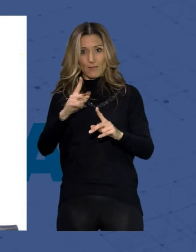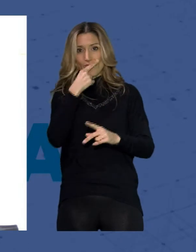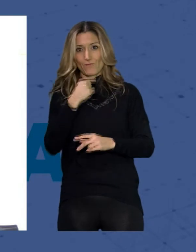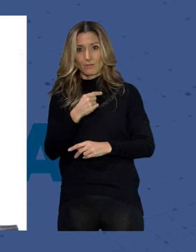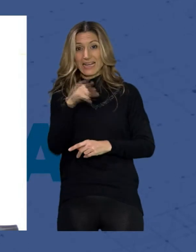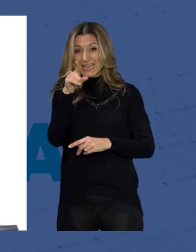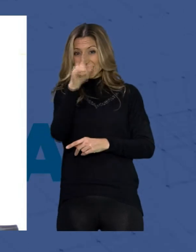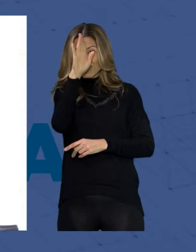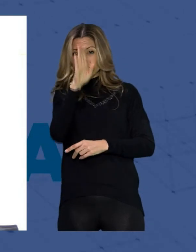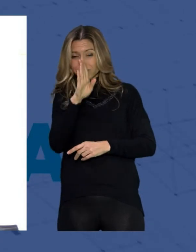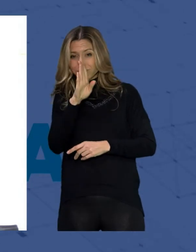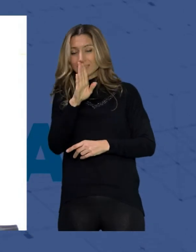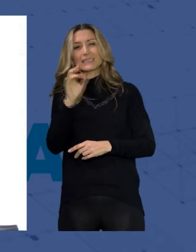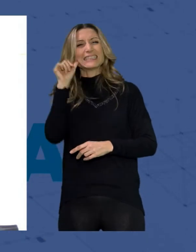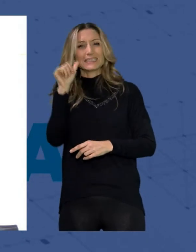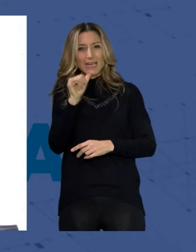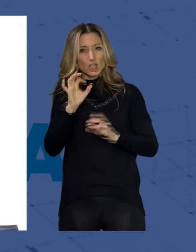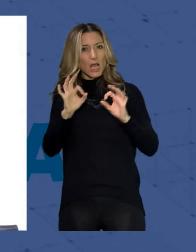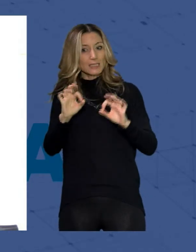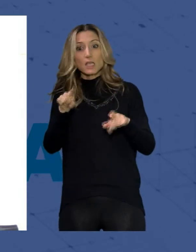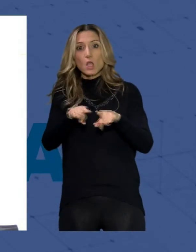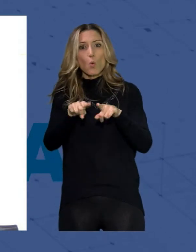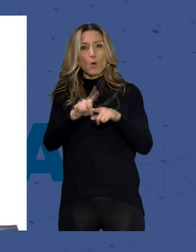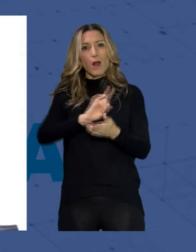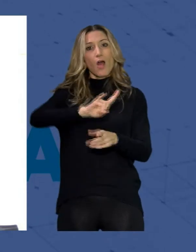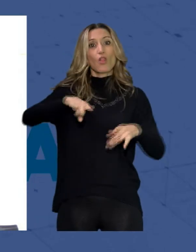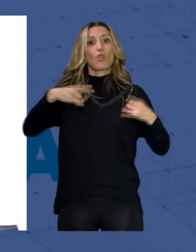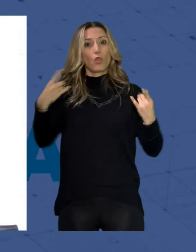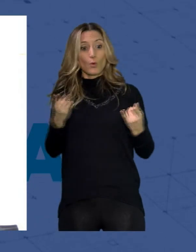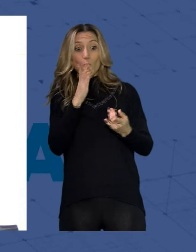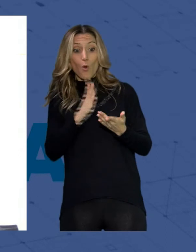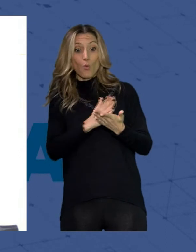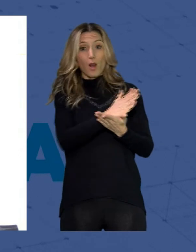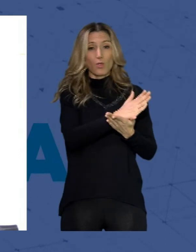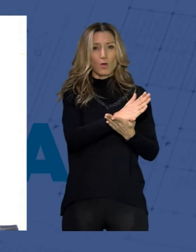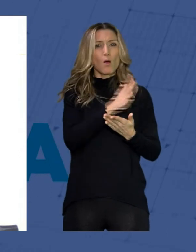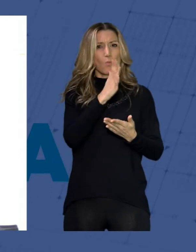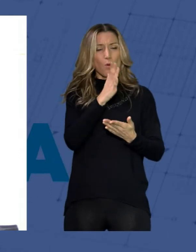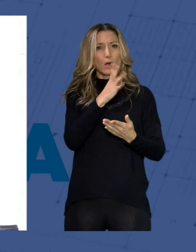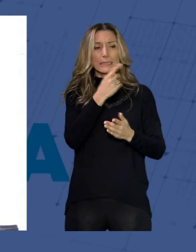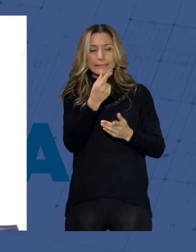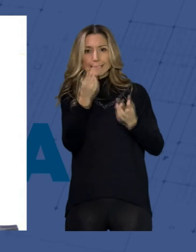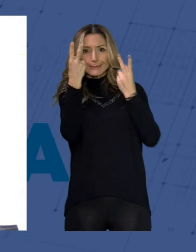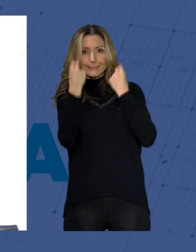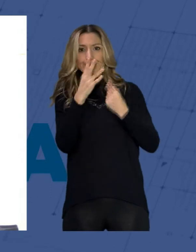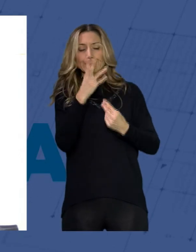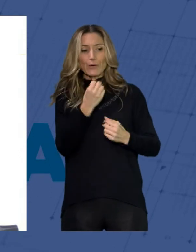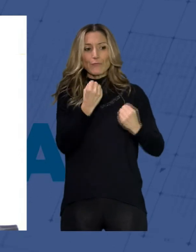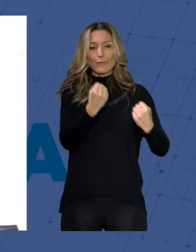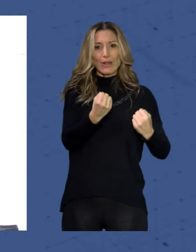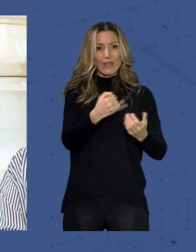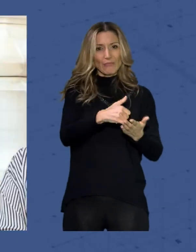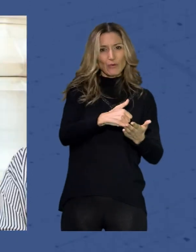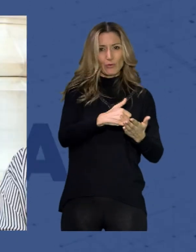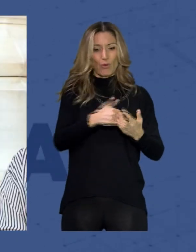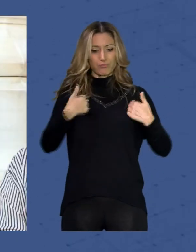secreto se concibe en la mujer como una dualidad por un lado se enfrenta al condicionante de su menor fuerza frísica frente al